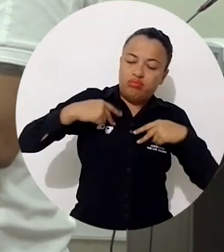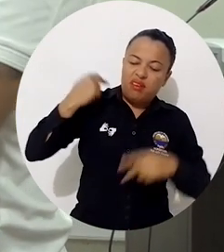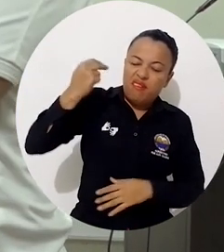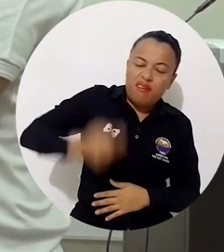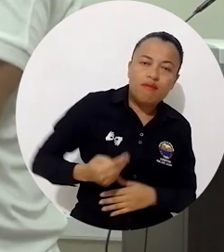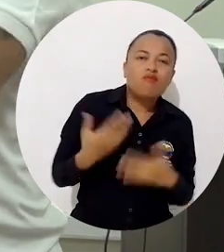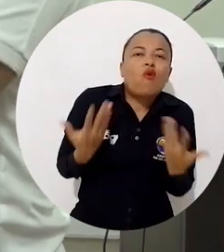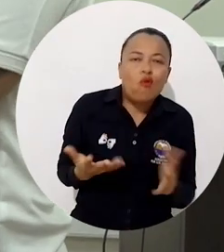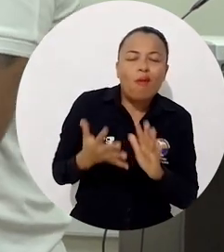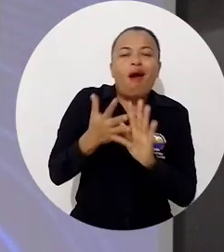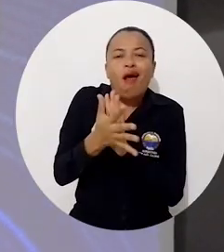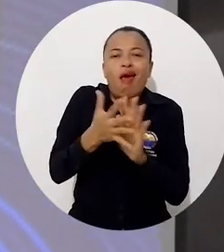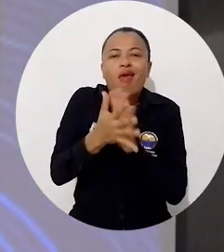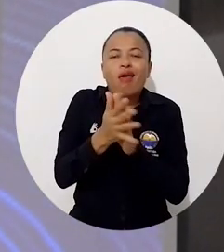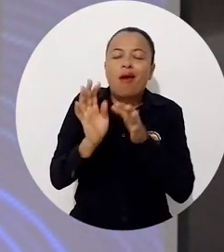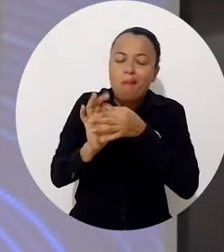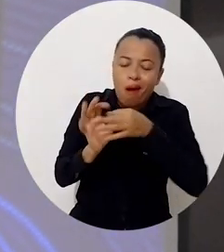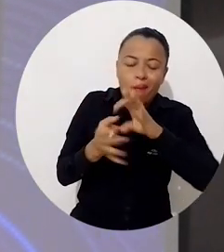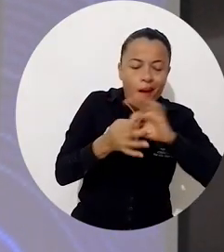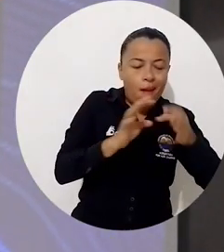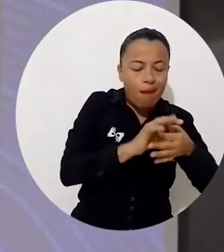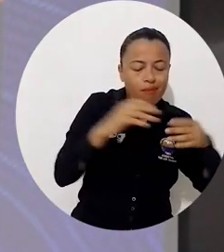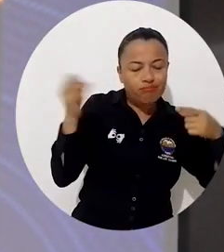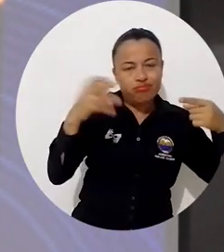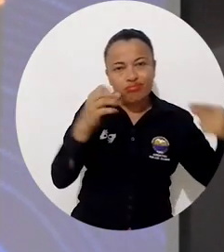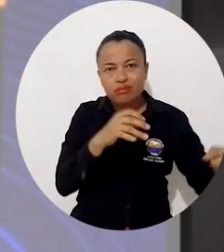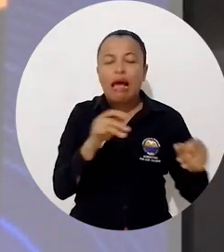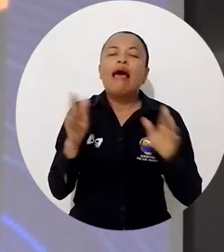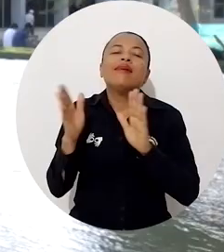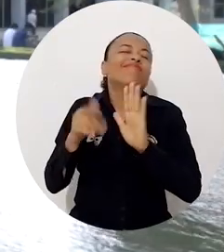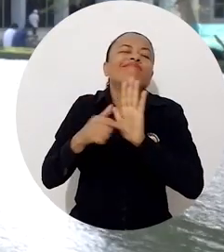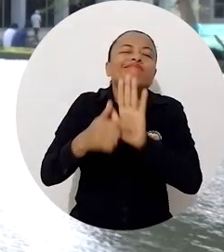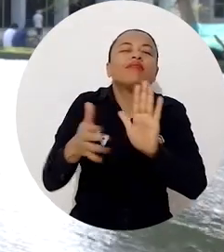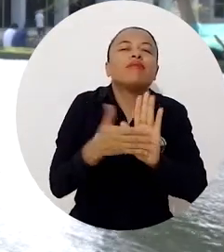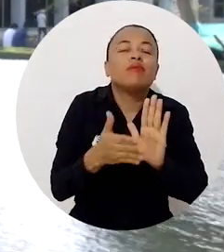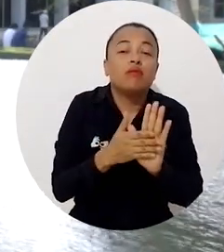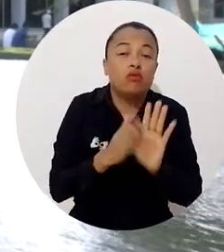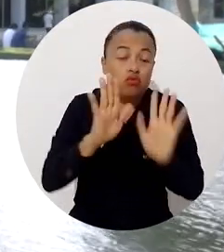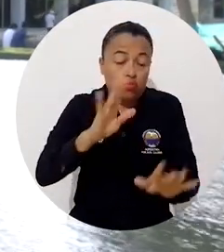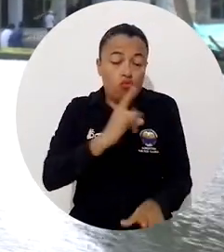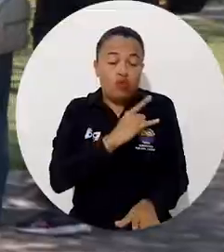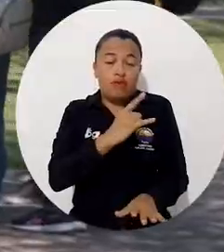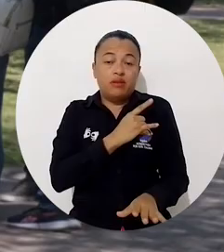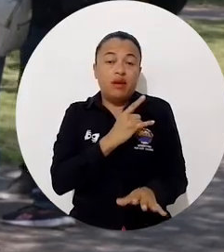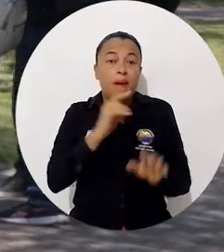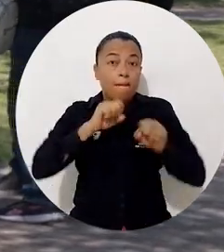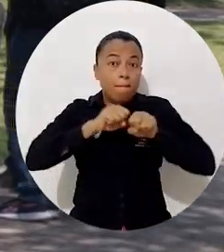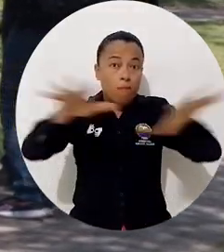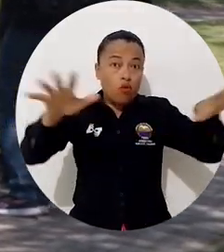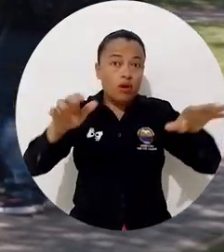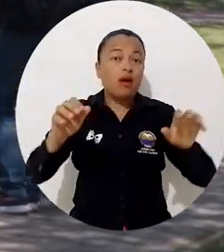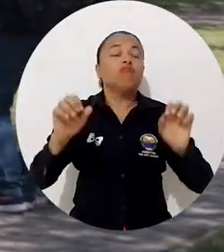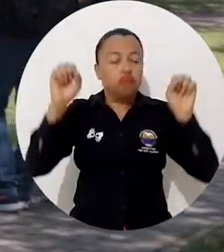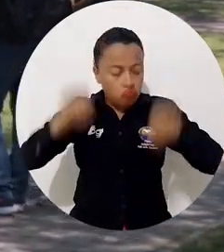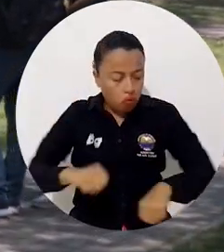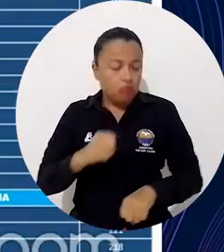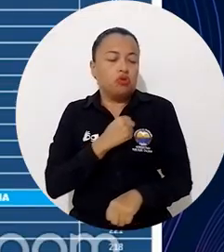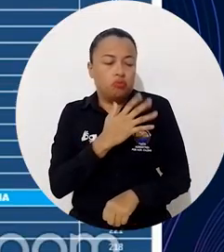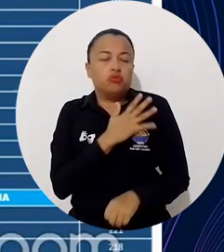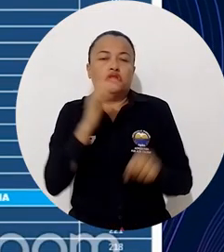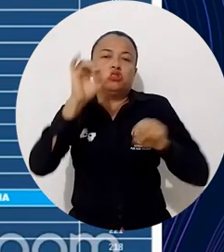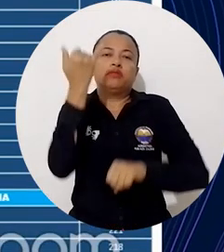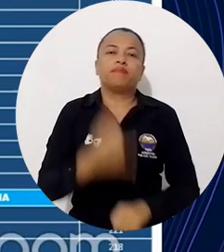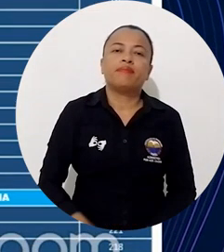fueron el hilo conductor con el que ilvanó su discurso para demostrar que desde la universidad pública se generan oportunidades.